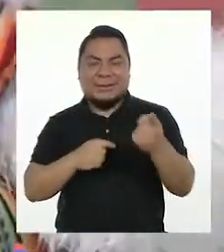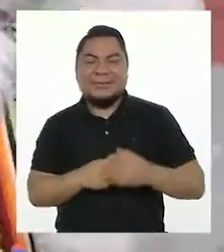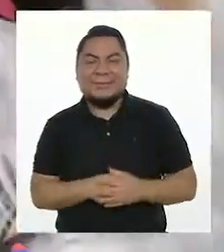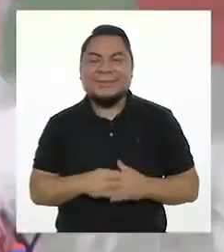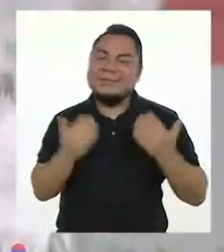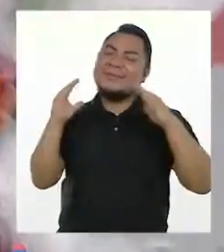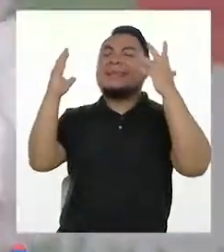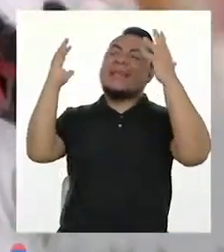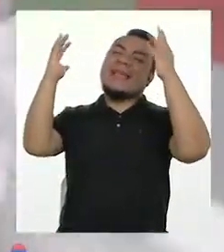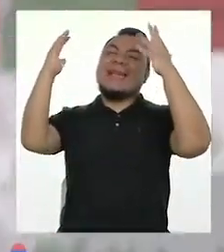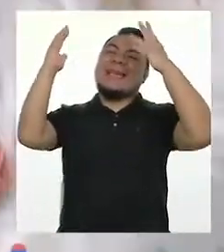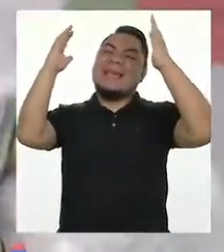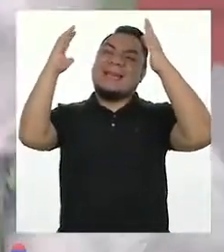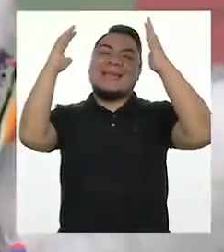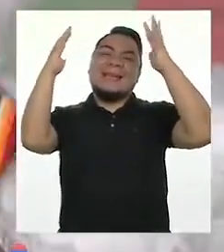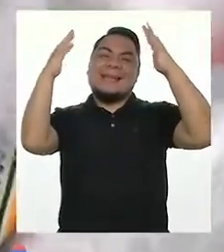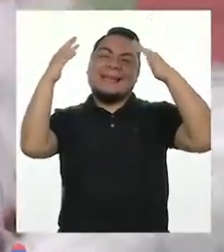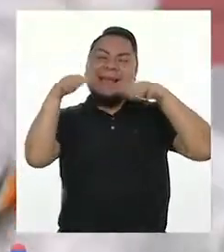¡Sí!